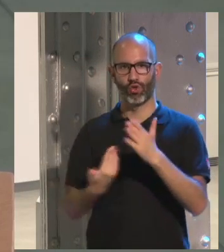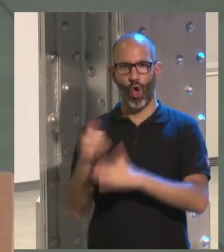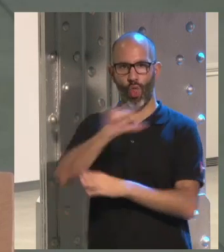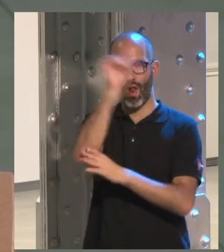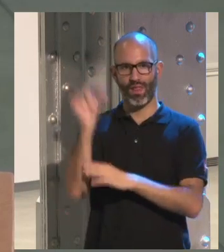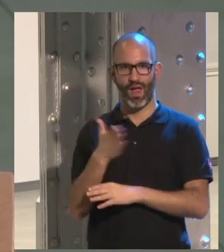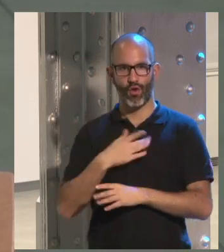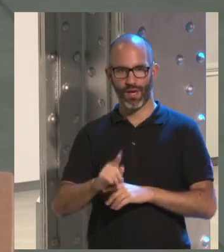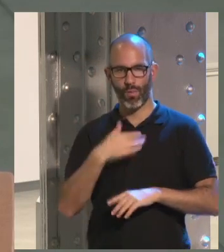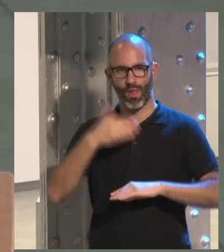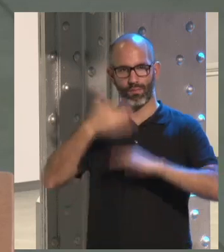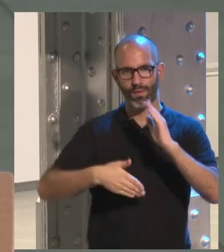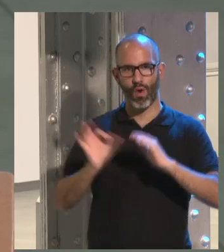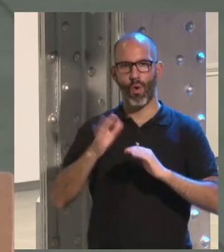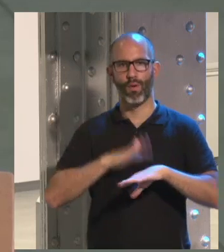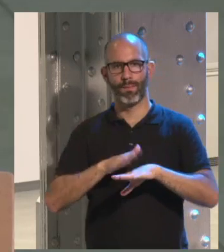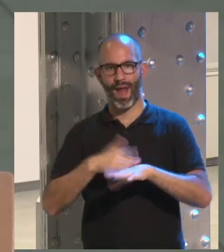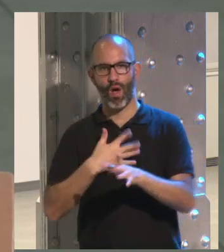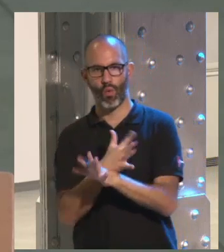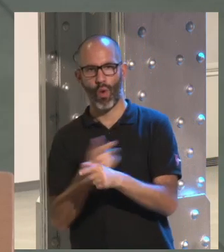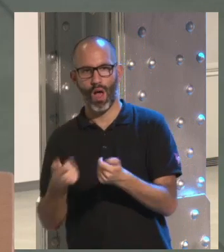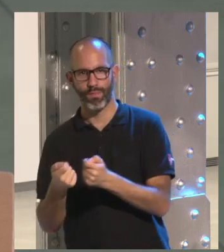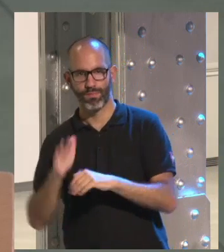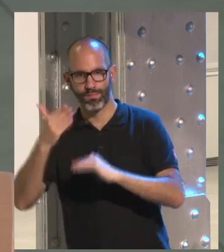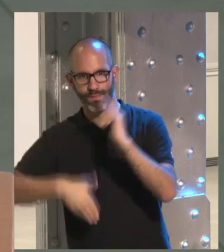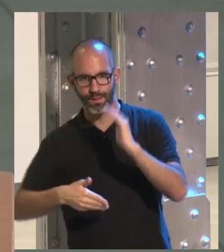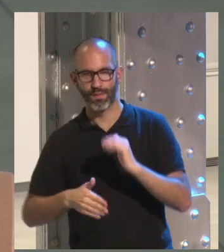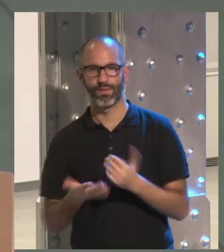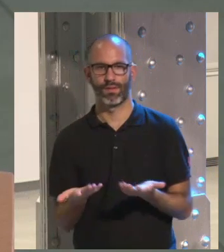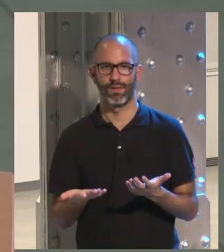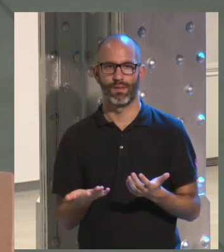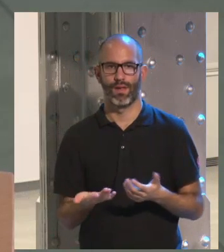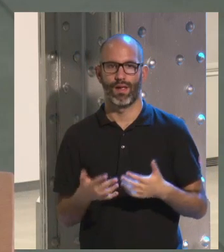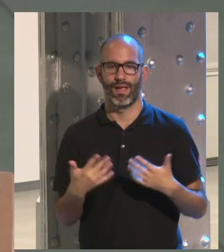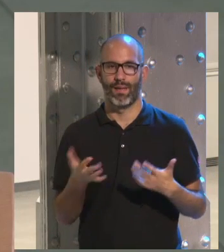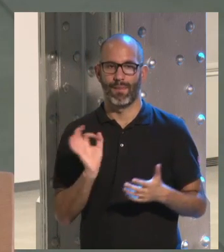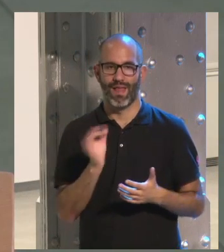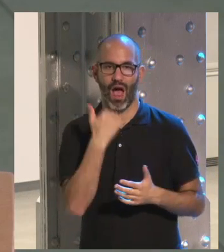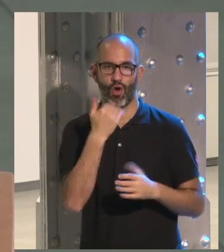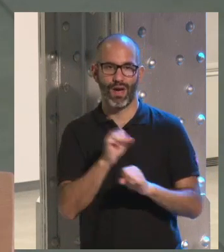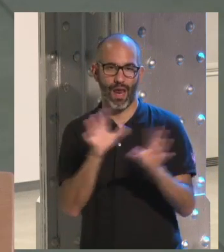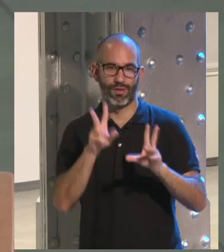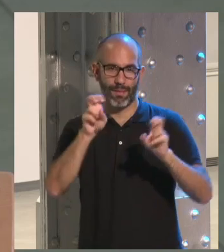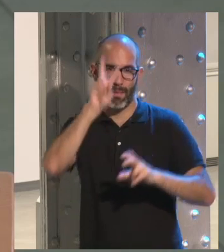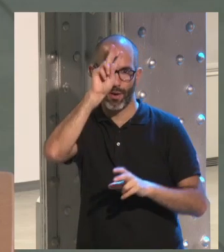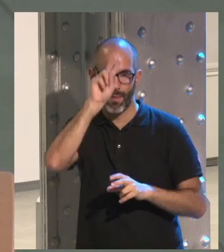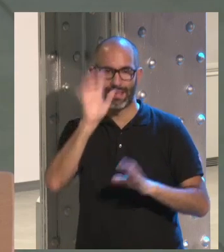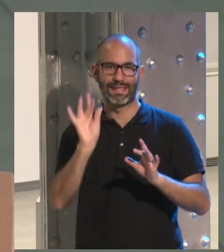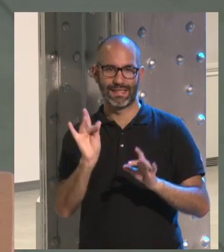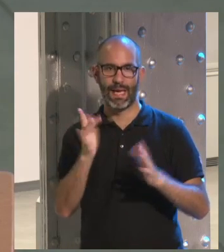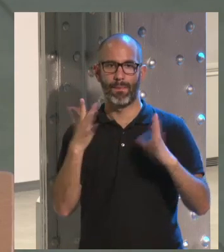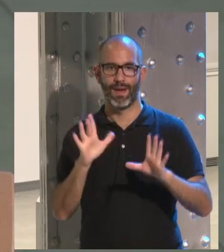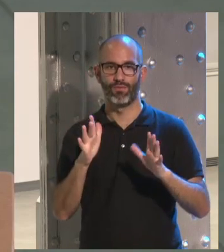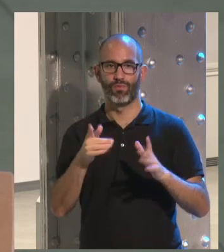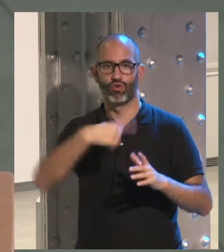van a volver a encender o para que no puedan acceder a determinados contenidos está claro que es un tema preocupante pero bueno nos pasa también que